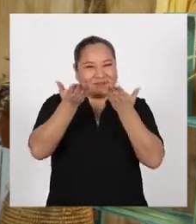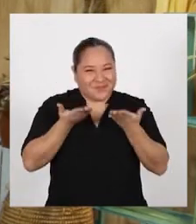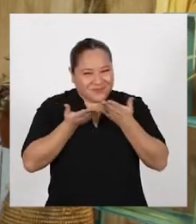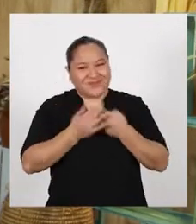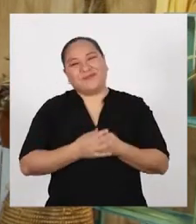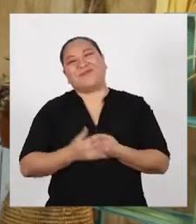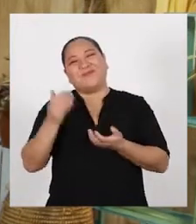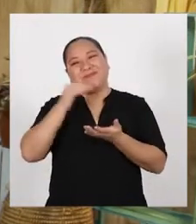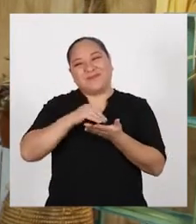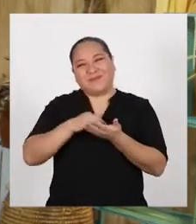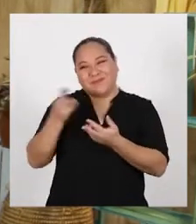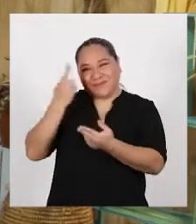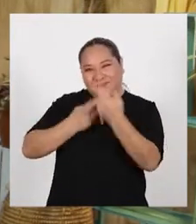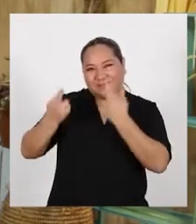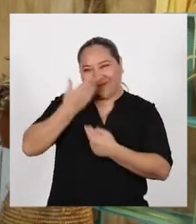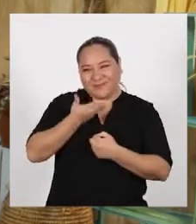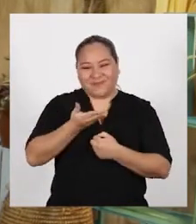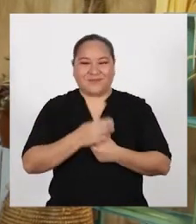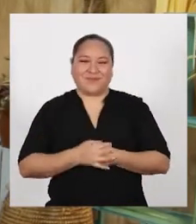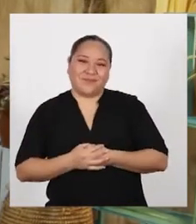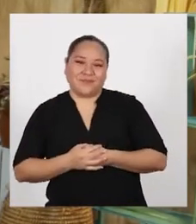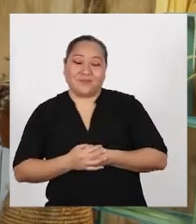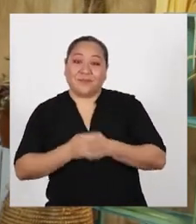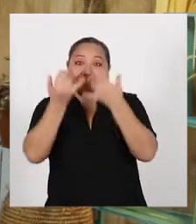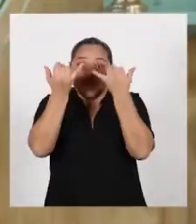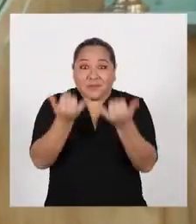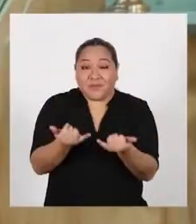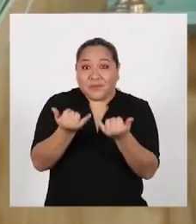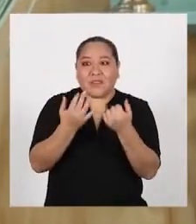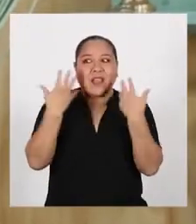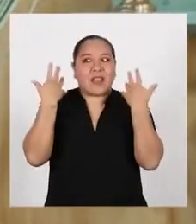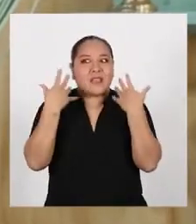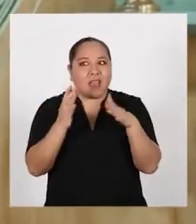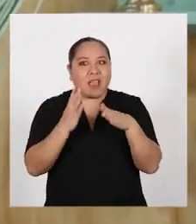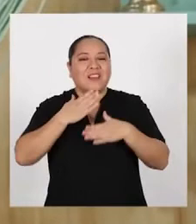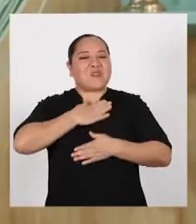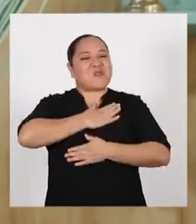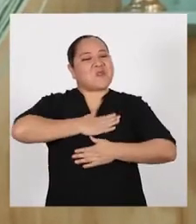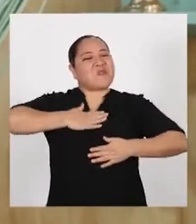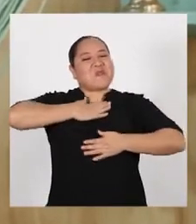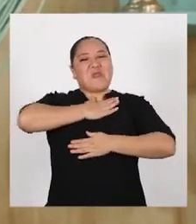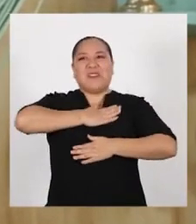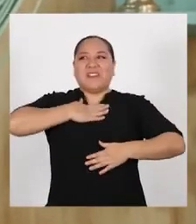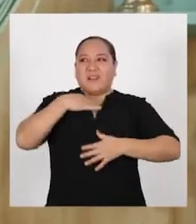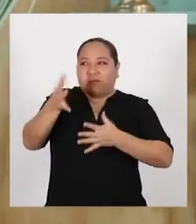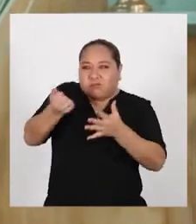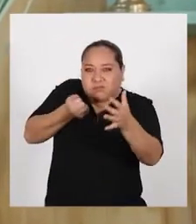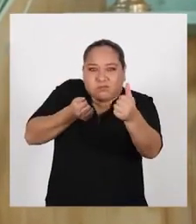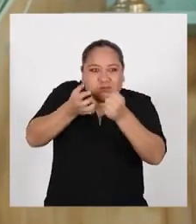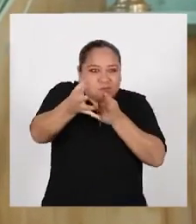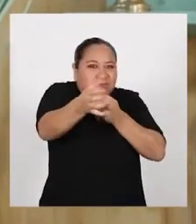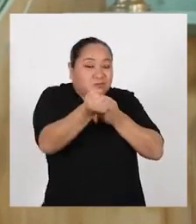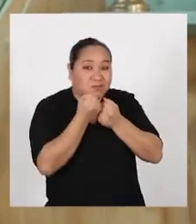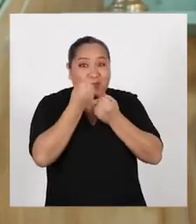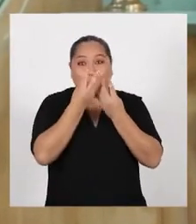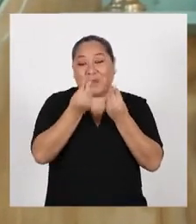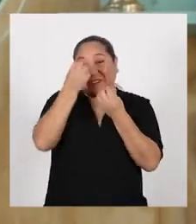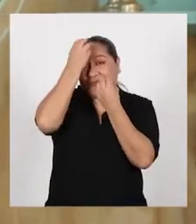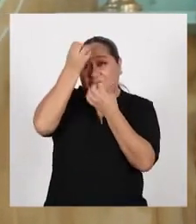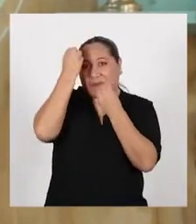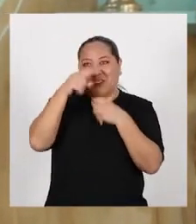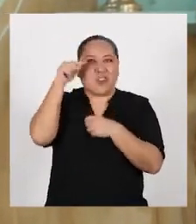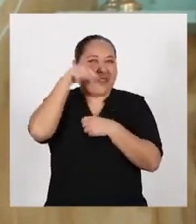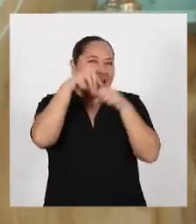¡Bienvenidas y bienvenidos de regreso! El día de hoy estamos divirtiéndonos recolectando diversos datos